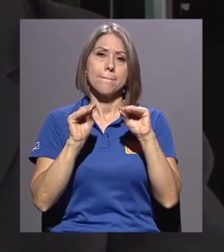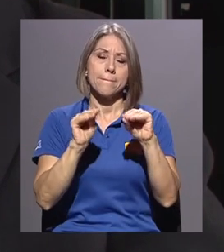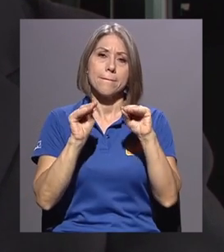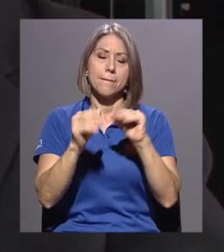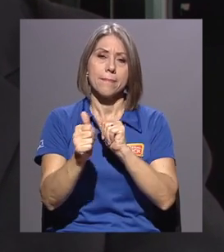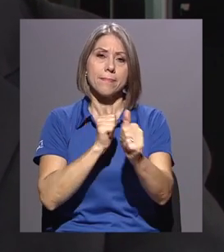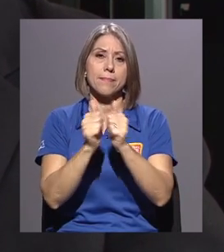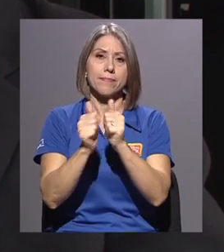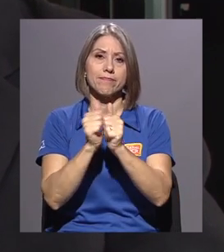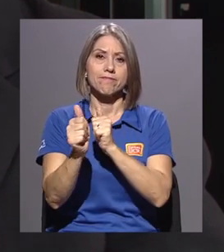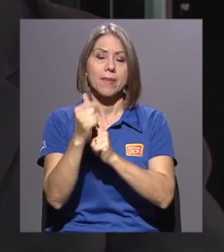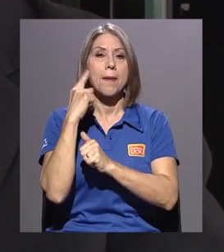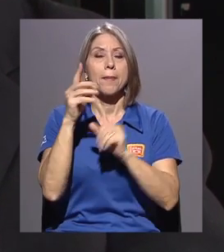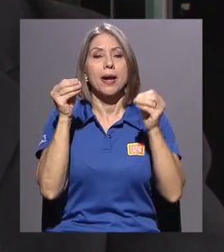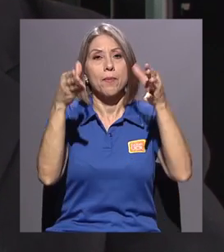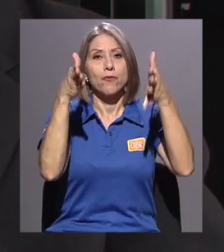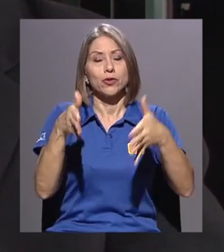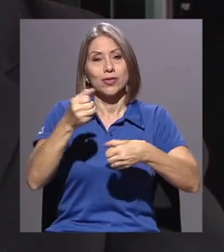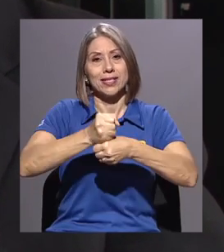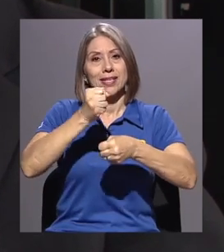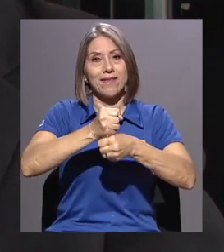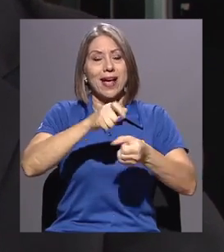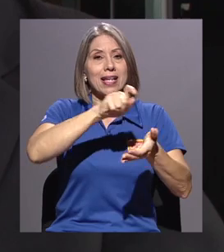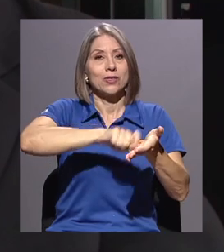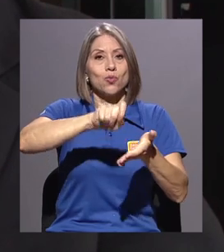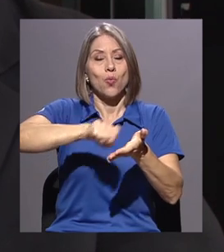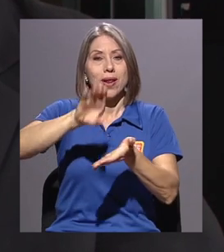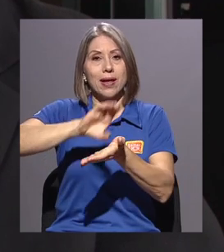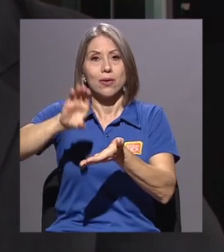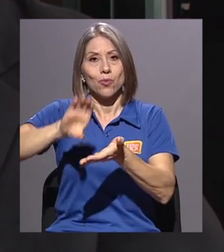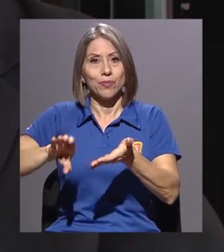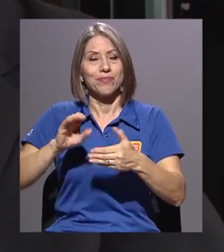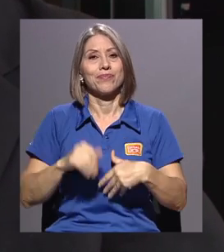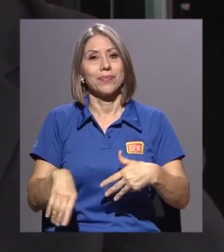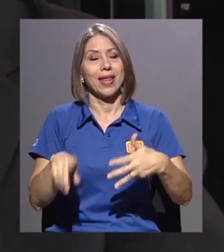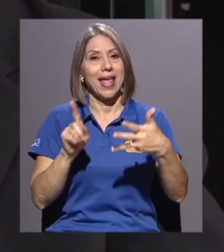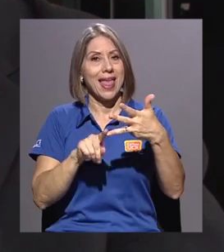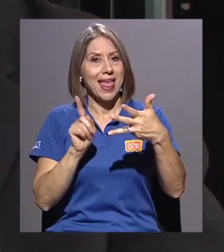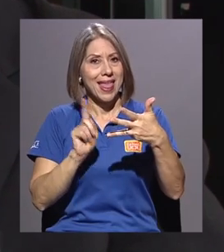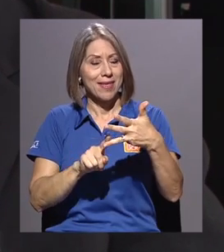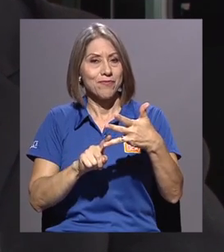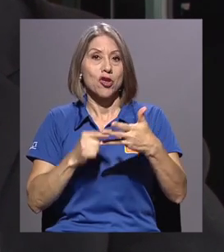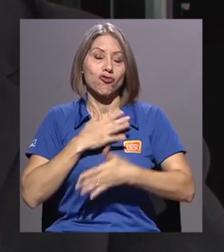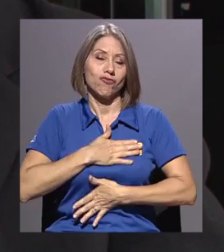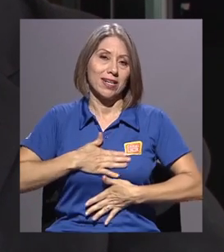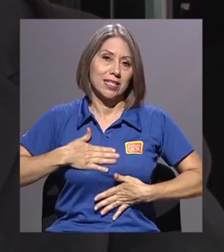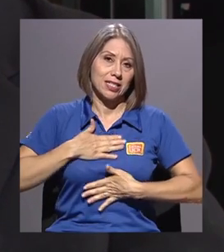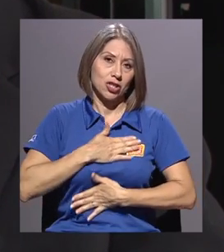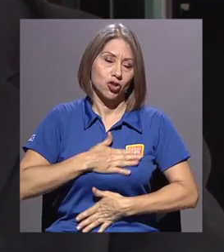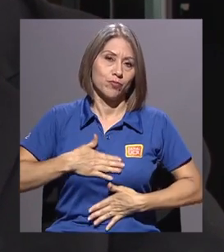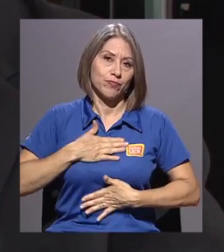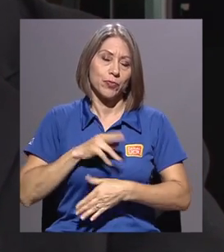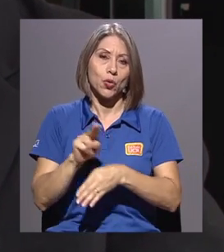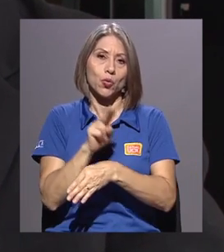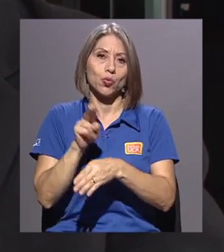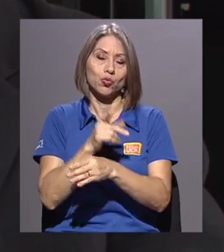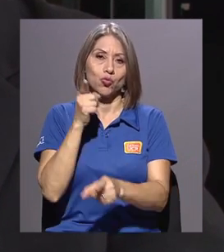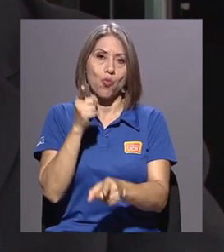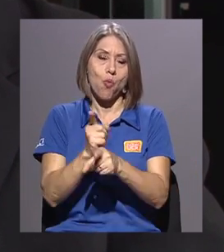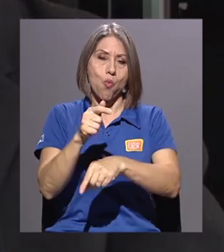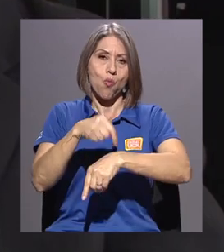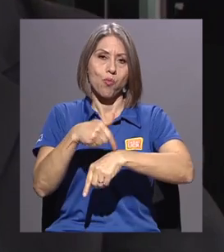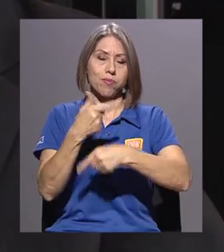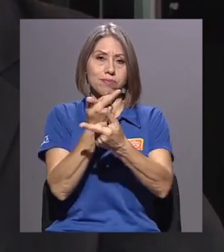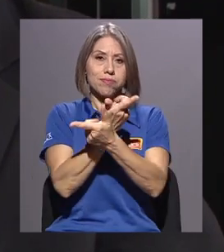profesores que trabajan en escuela y en secundaria, el tema de la recreación, o el uso correcto del tiempo